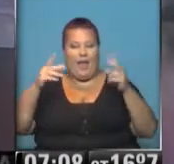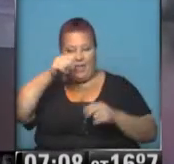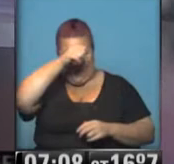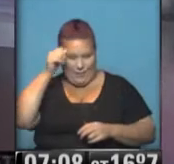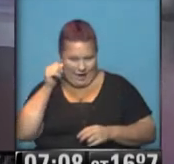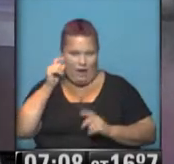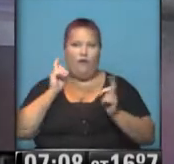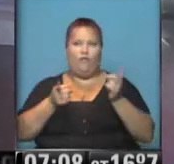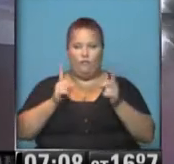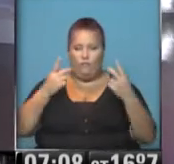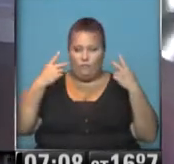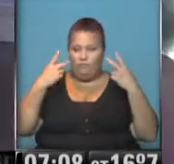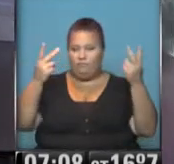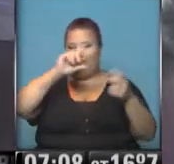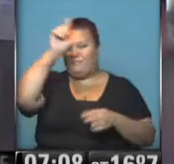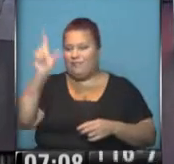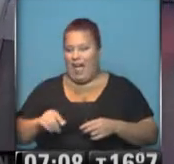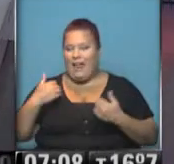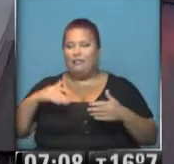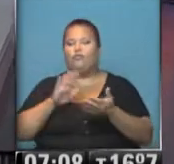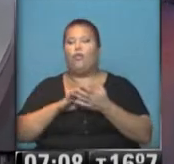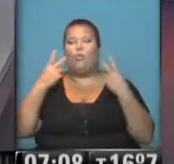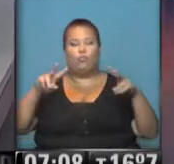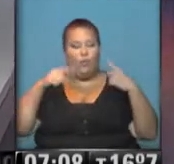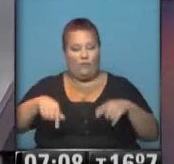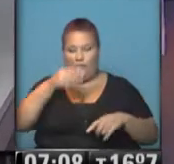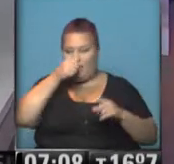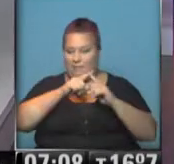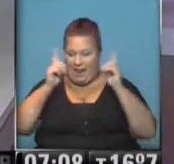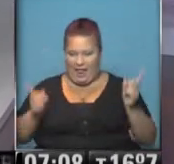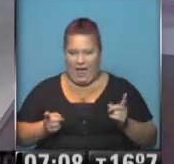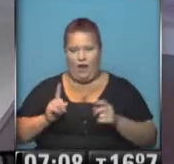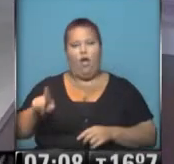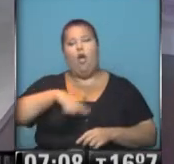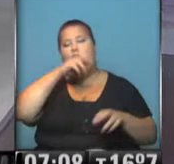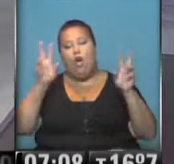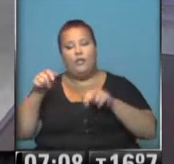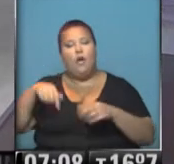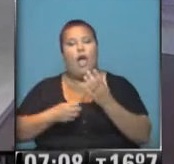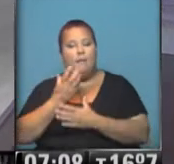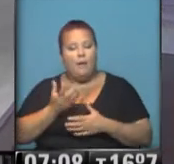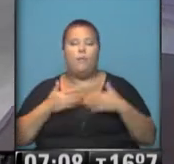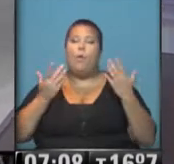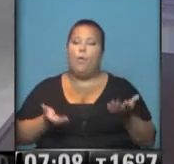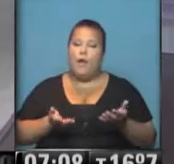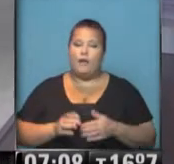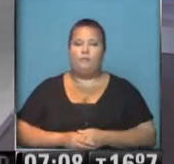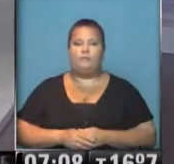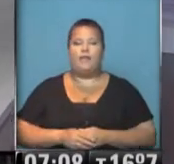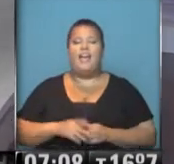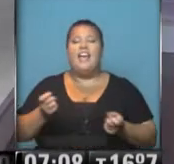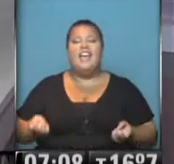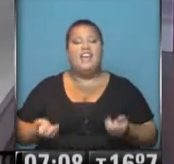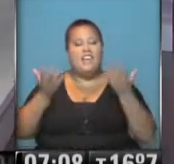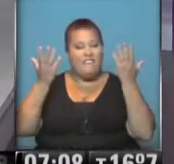Bueno, vamos a seguir por supuesto recorriendo el país en cuanto a lo turístico este fin de semana a largo. Otro de los temas para esta mañana. Bueno, la inflación,